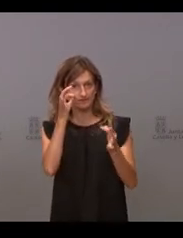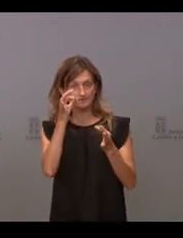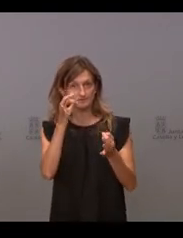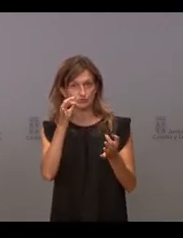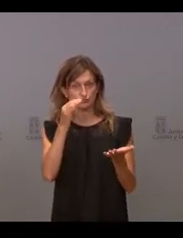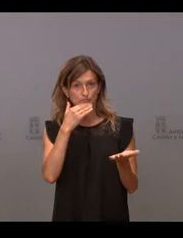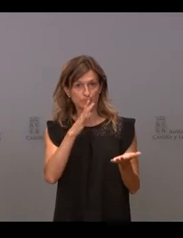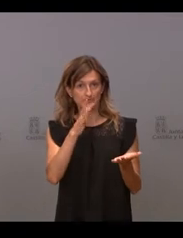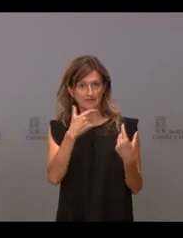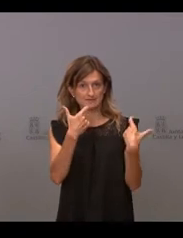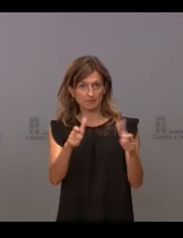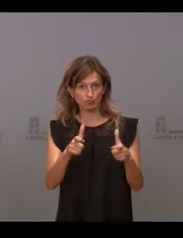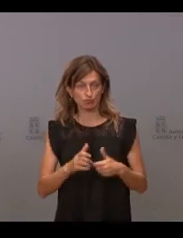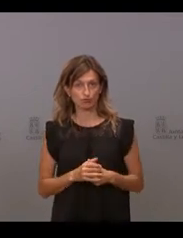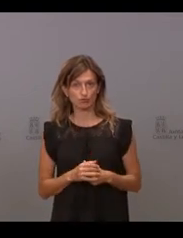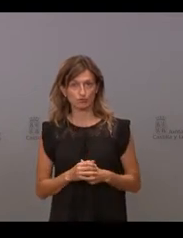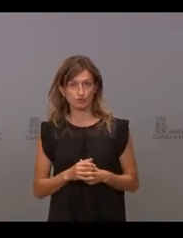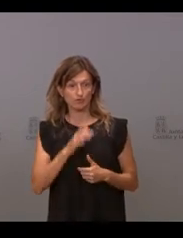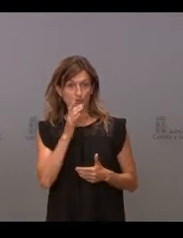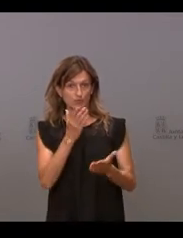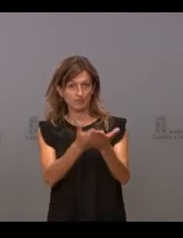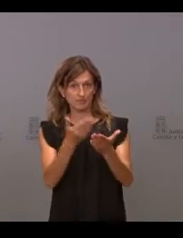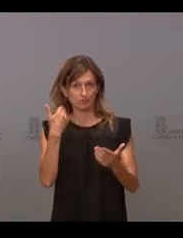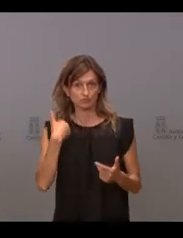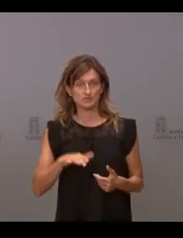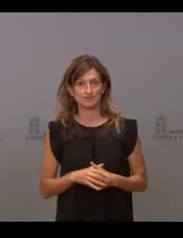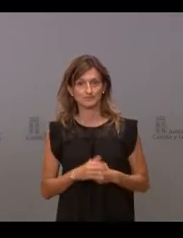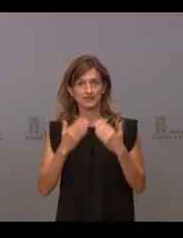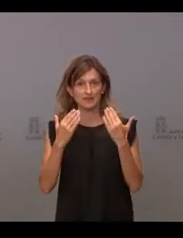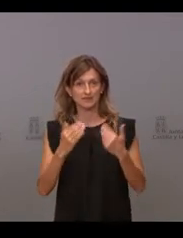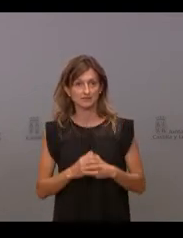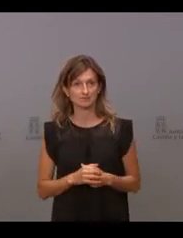asociaciones del sector han solicitado. Gracias.